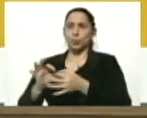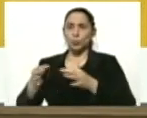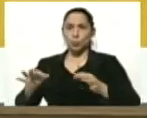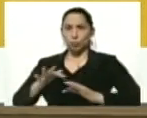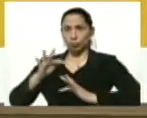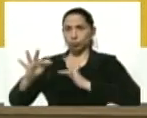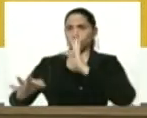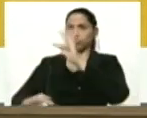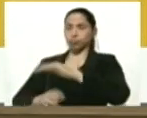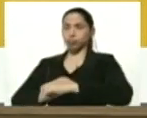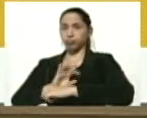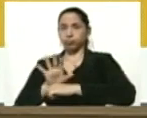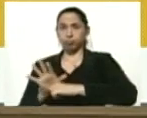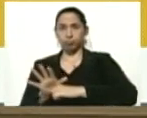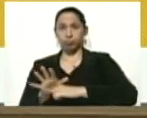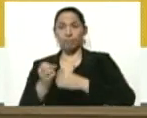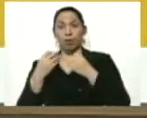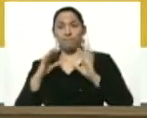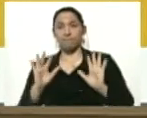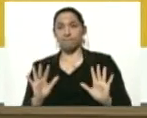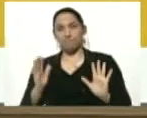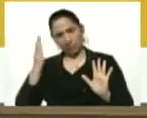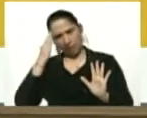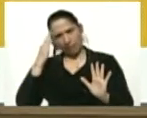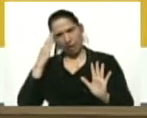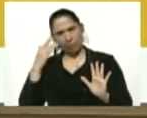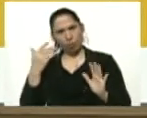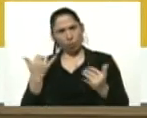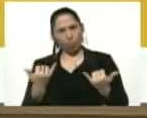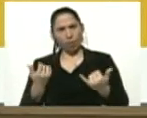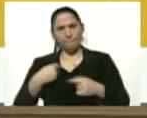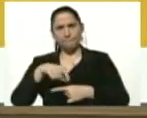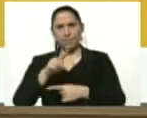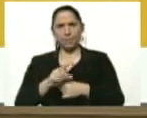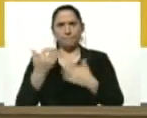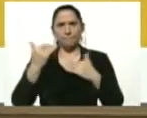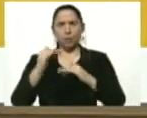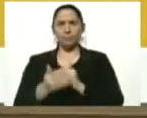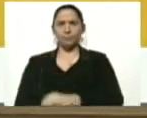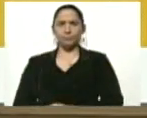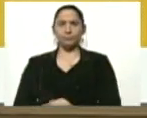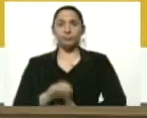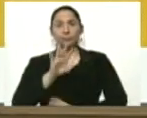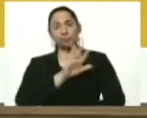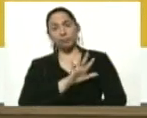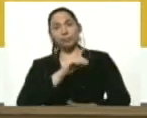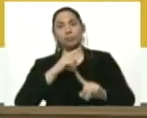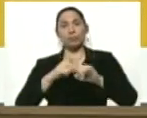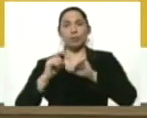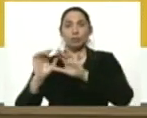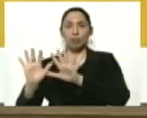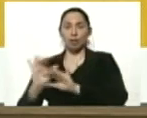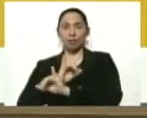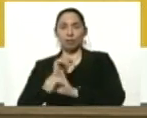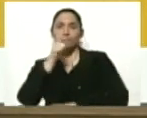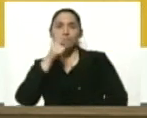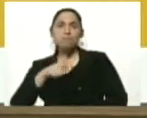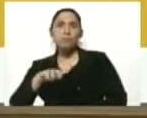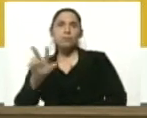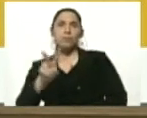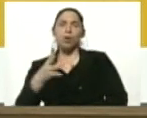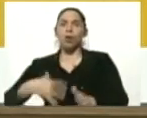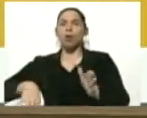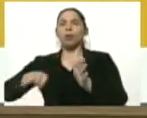del coronavirus. Y bueno, sabemos que en esta primera etapa del 5 por 10 será el pueblo venezolano